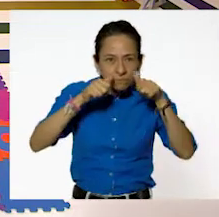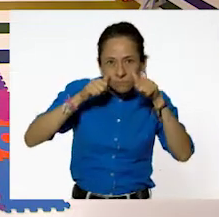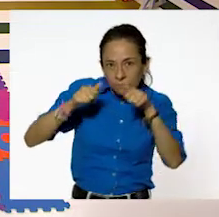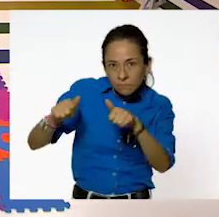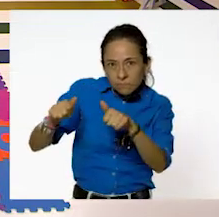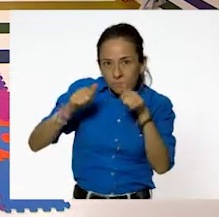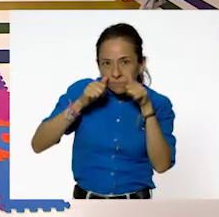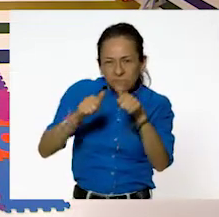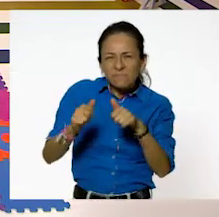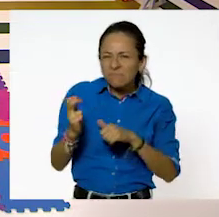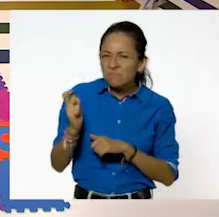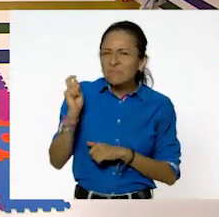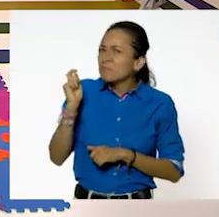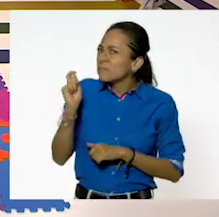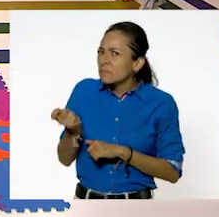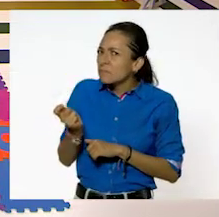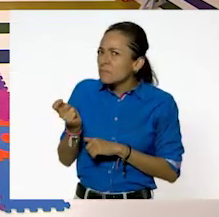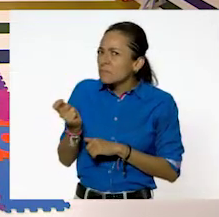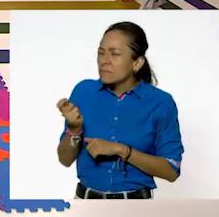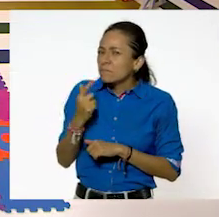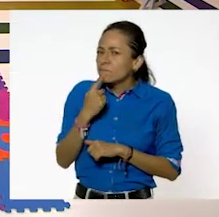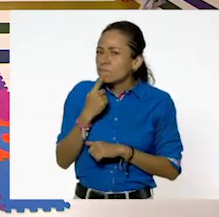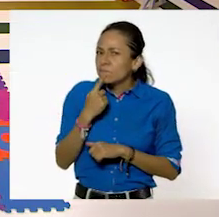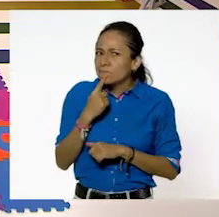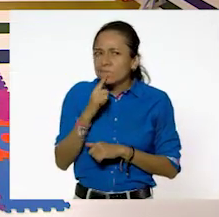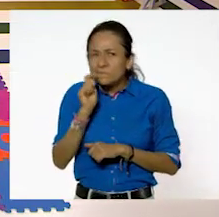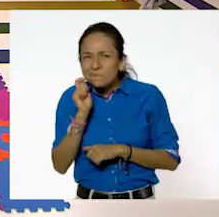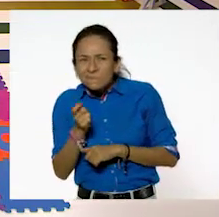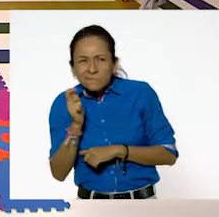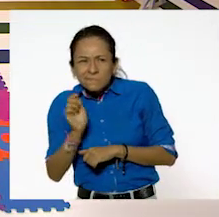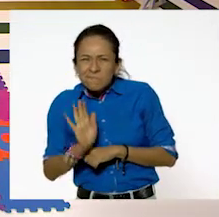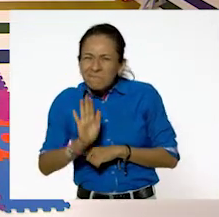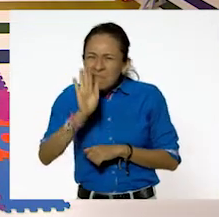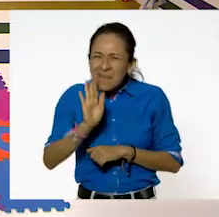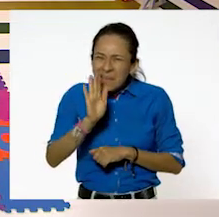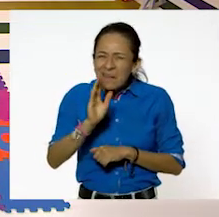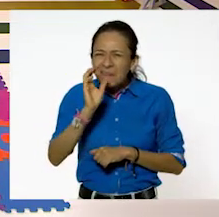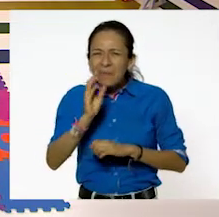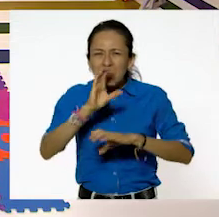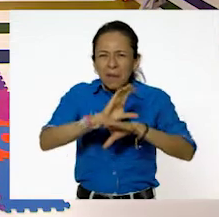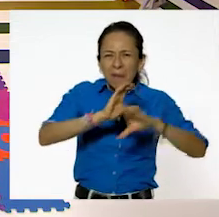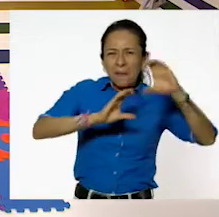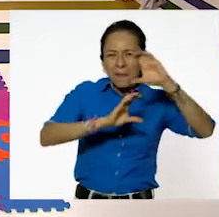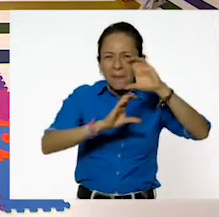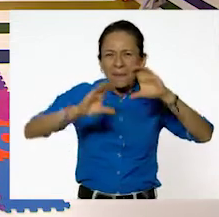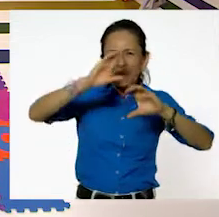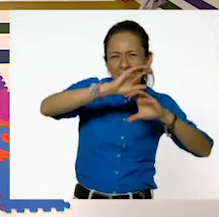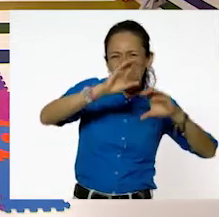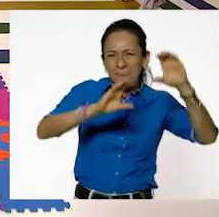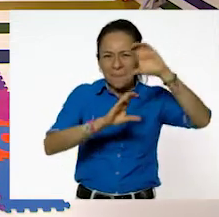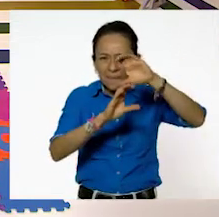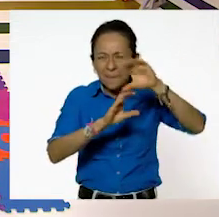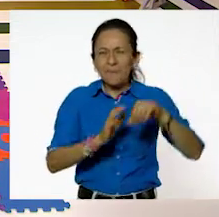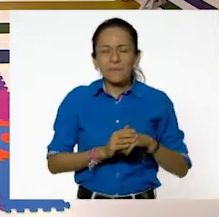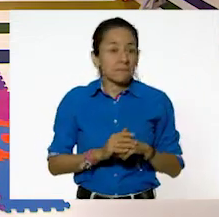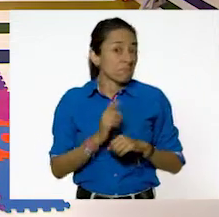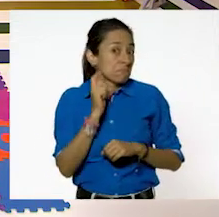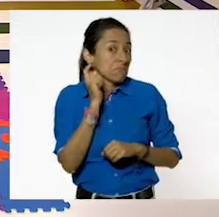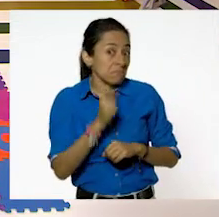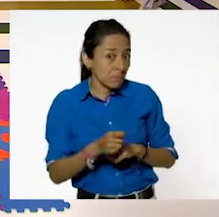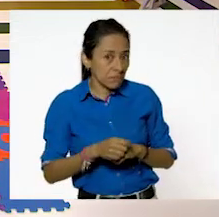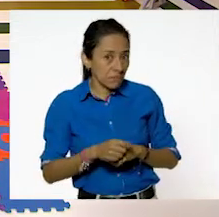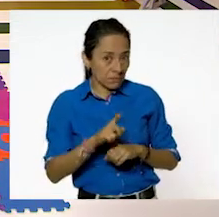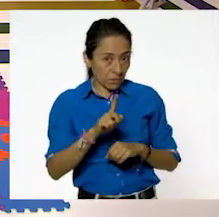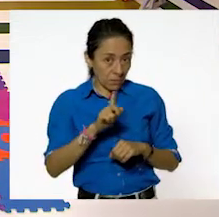¿Qué son? Parece que son unos ladrillos. ¿A qué corresponderá a un